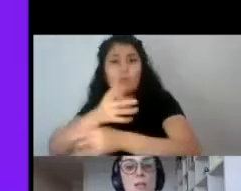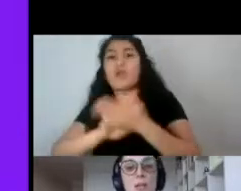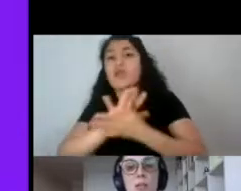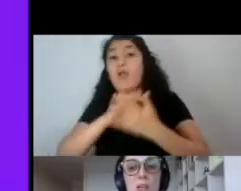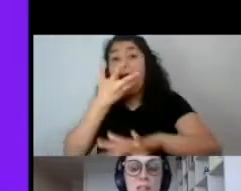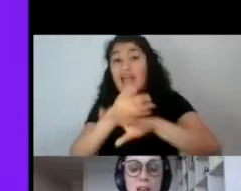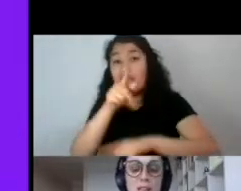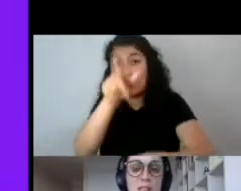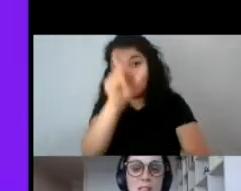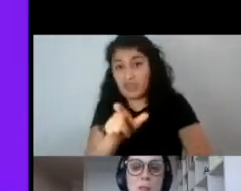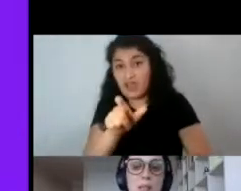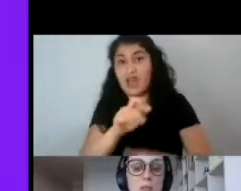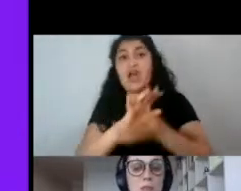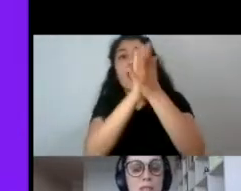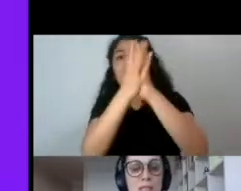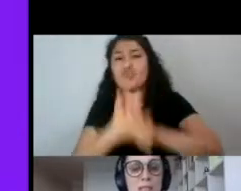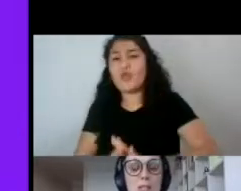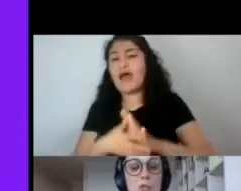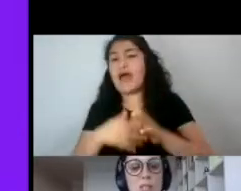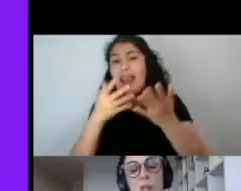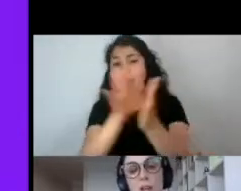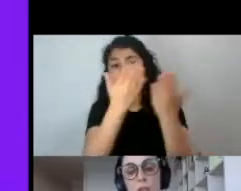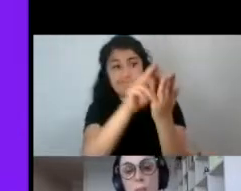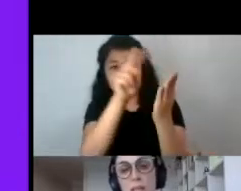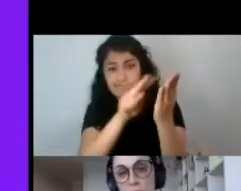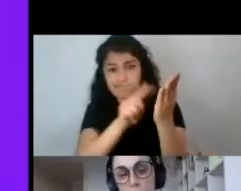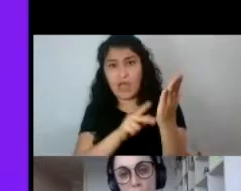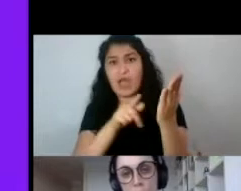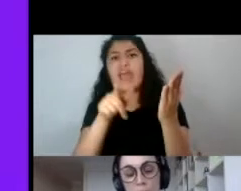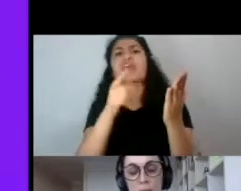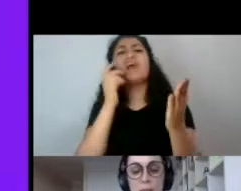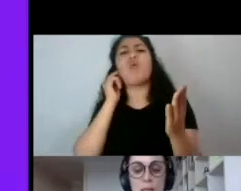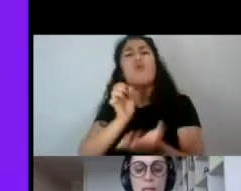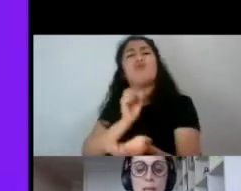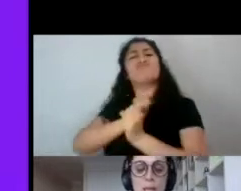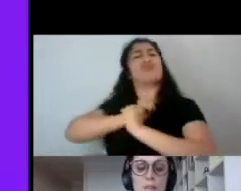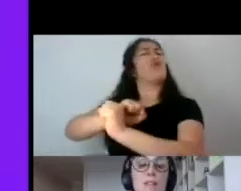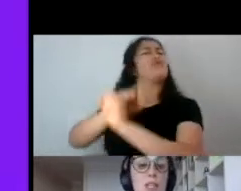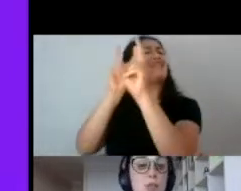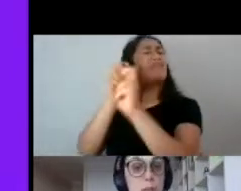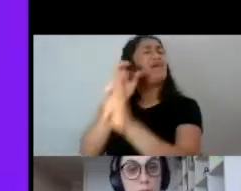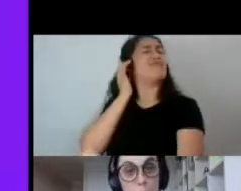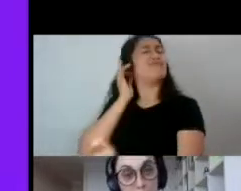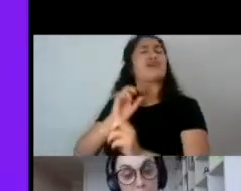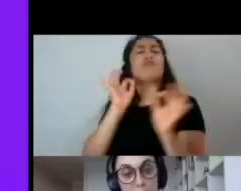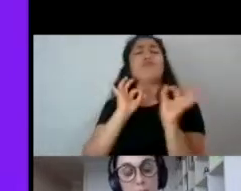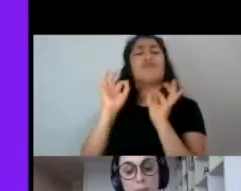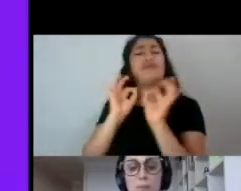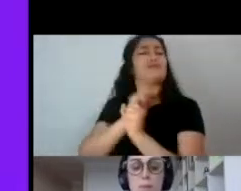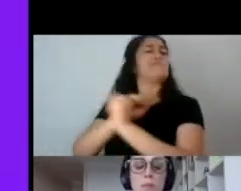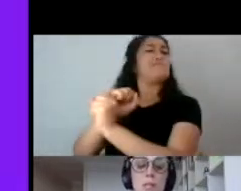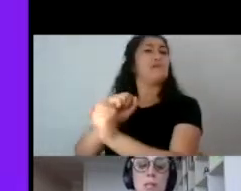ella a lo largo de toda la saga rechaza cualquier cosa que esté asociado a lo femenino, vive a la sombra de su padre,